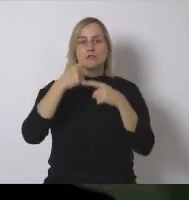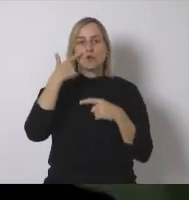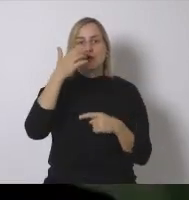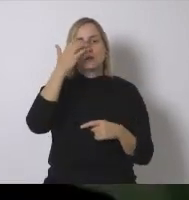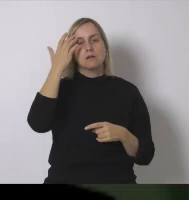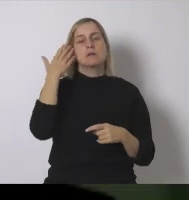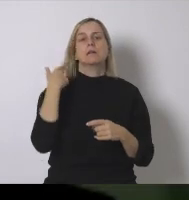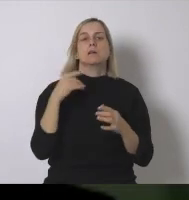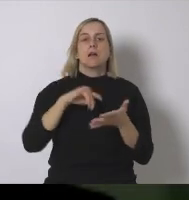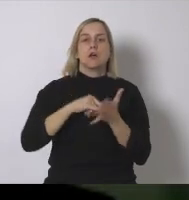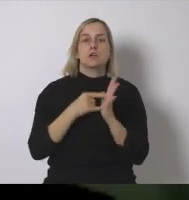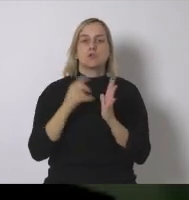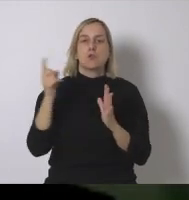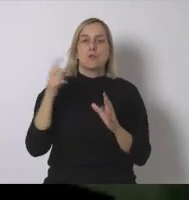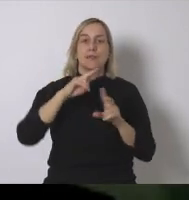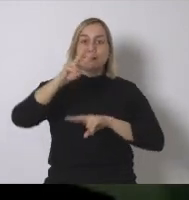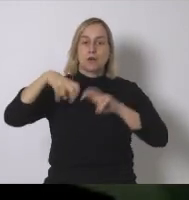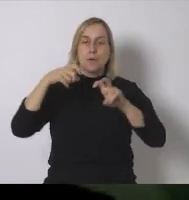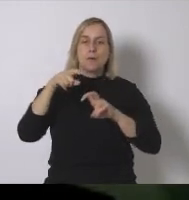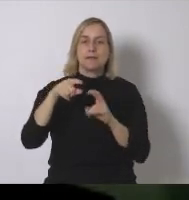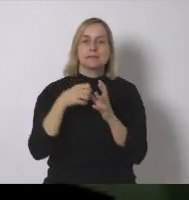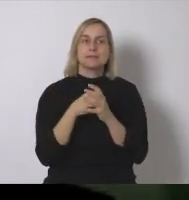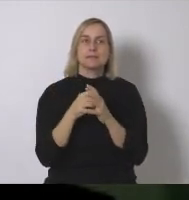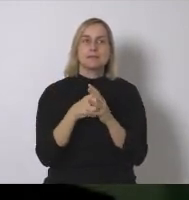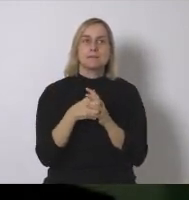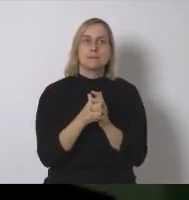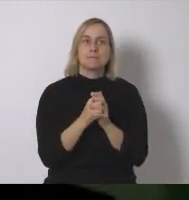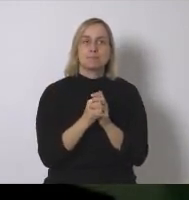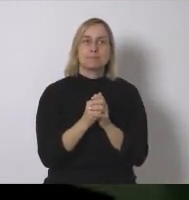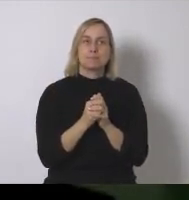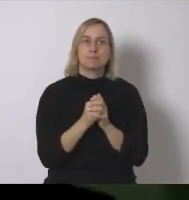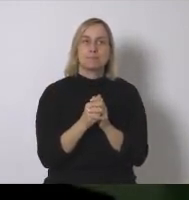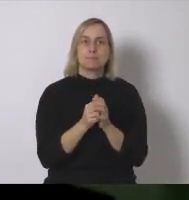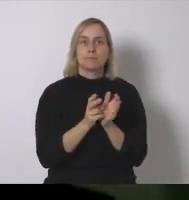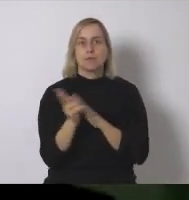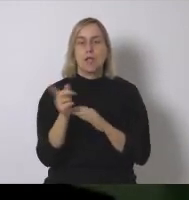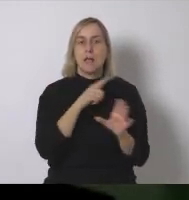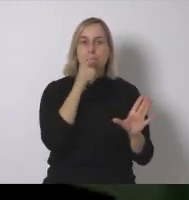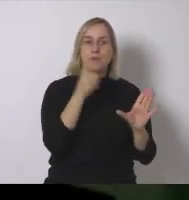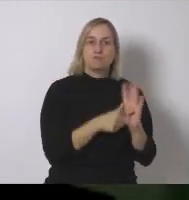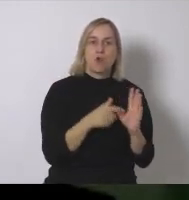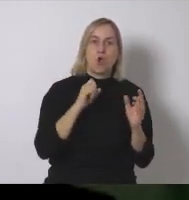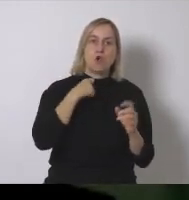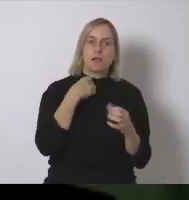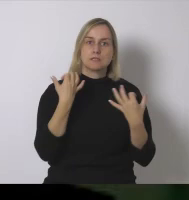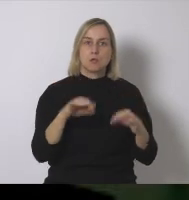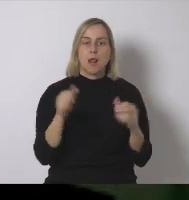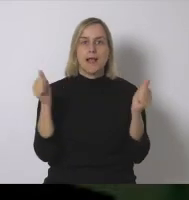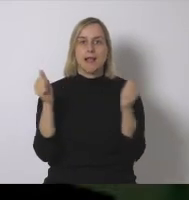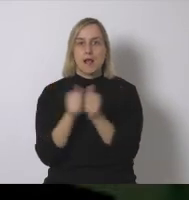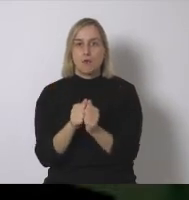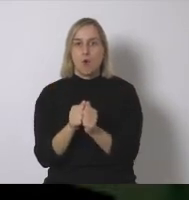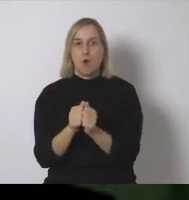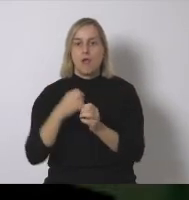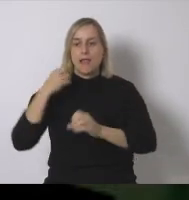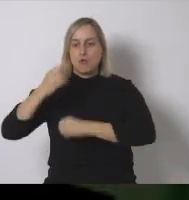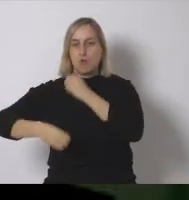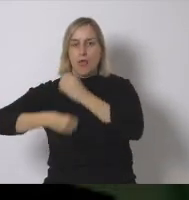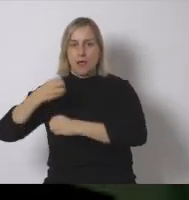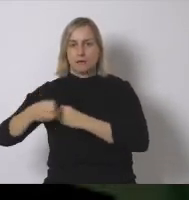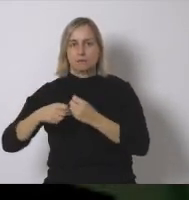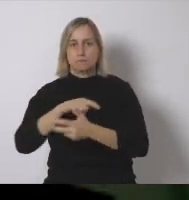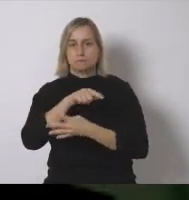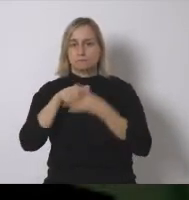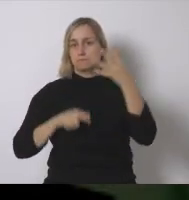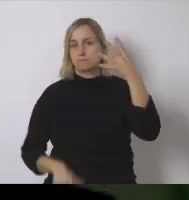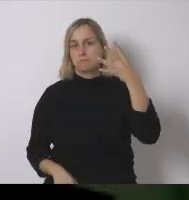reflexión pero la alternativa a las renovables son sólo el petróleo